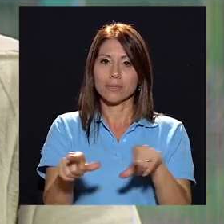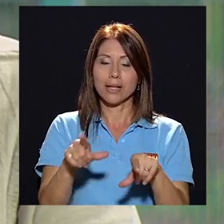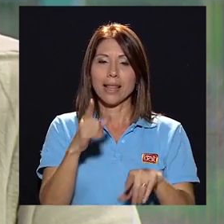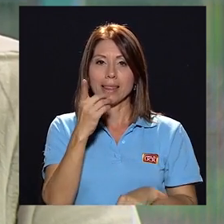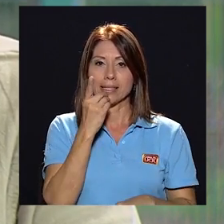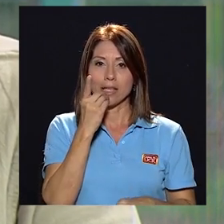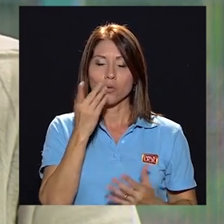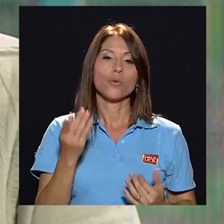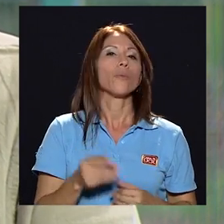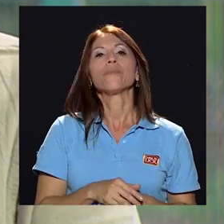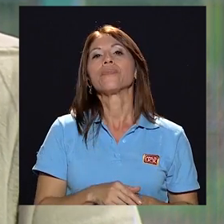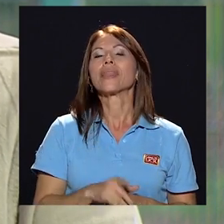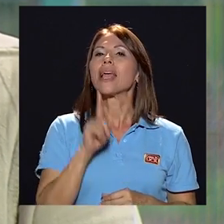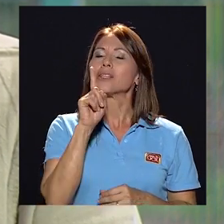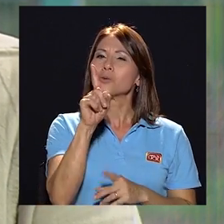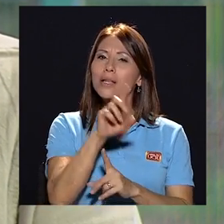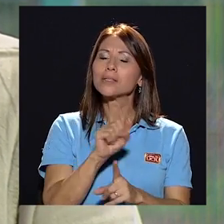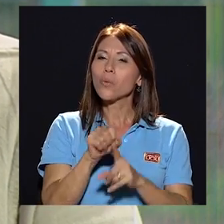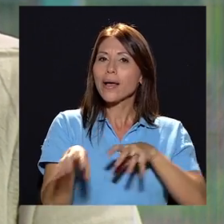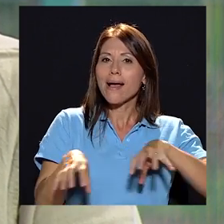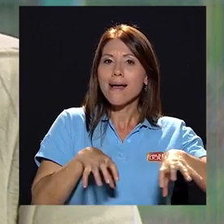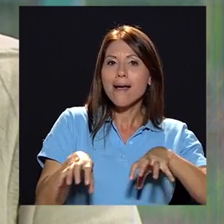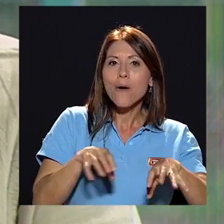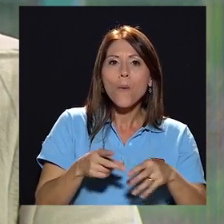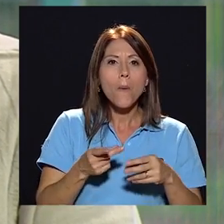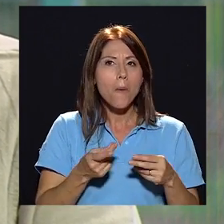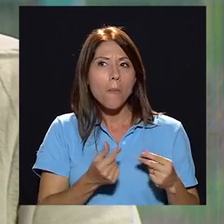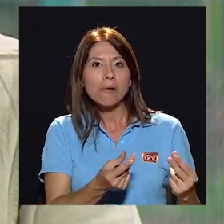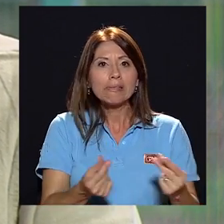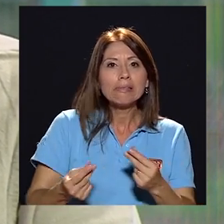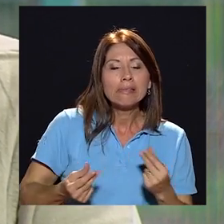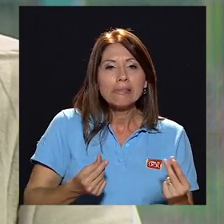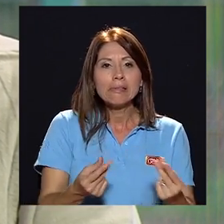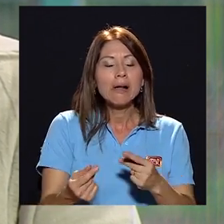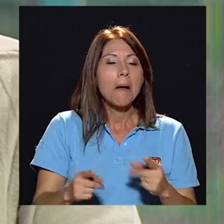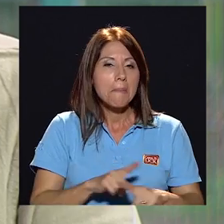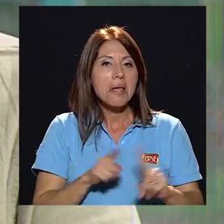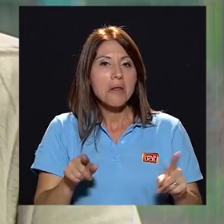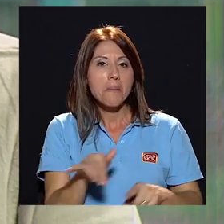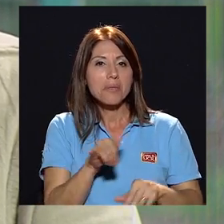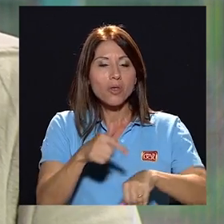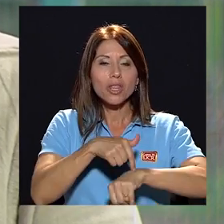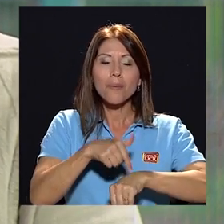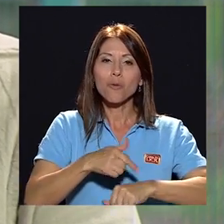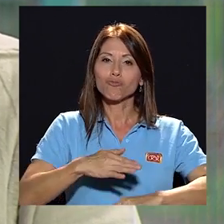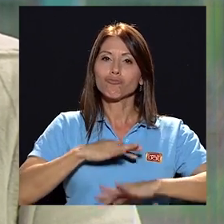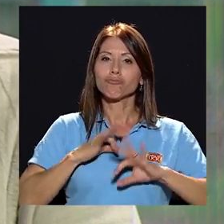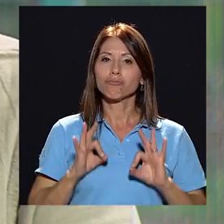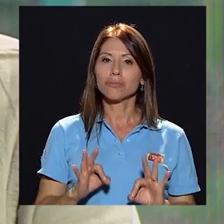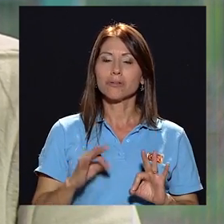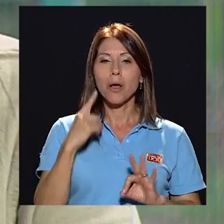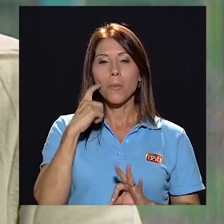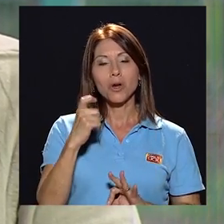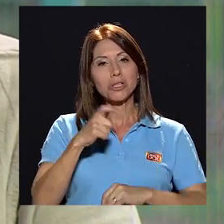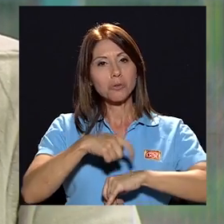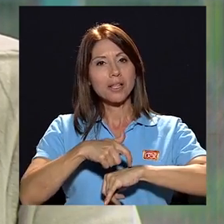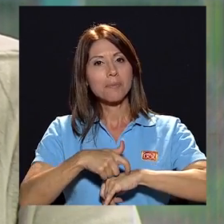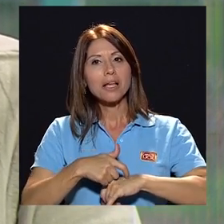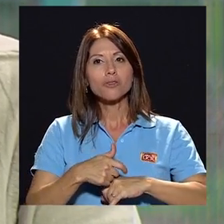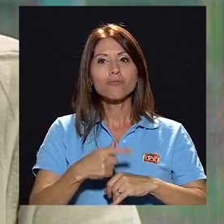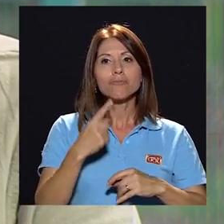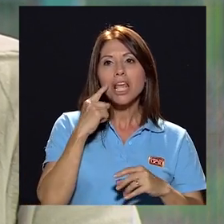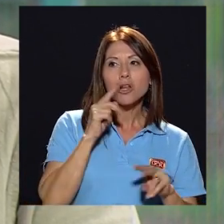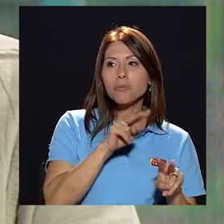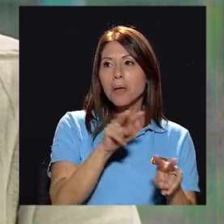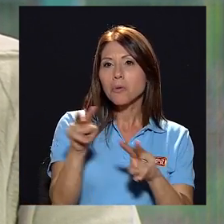el desayuno es una dinámica un poco corre que corre que llamamos pero al mismo tiempo muy gratificante porque es un espacio